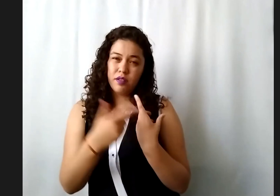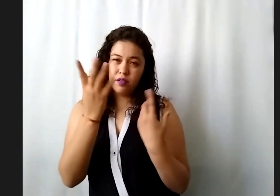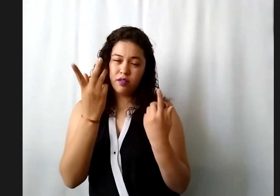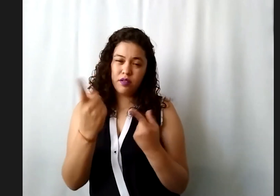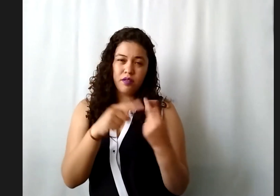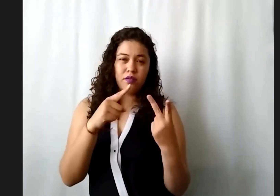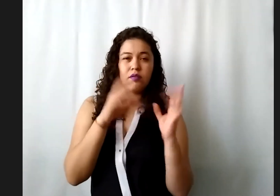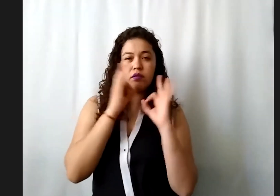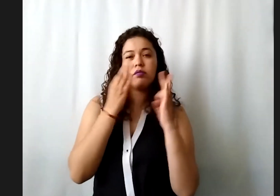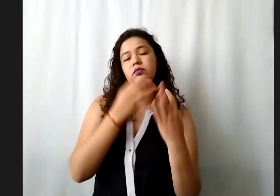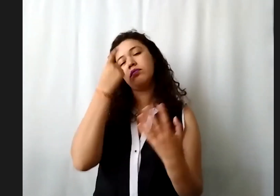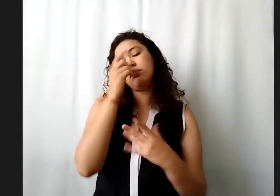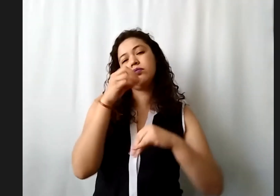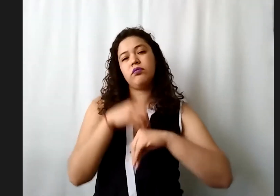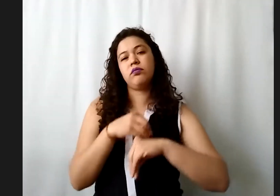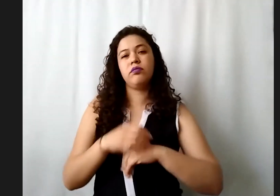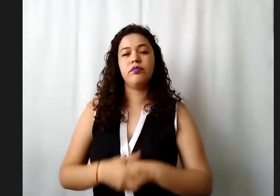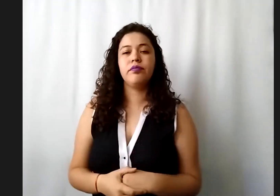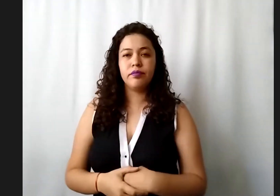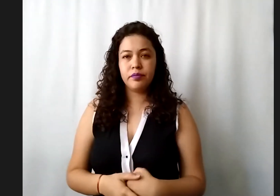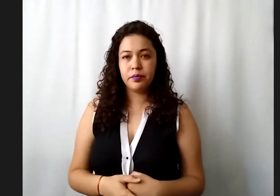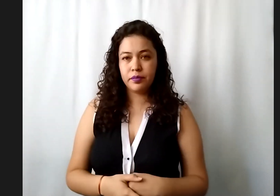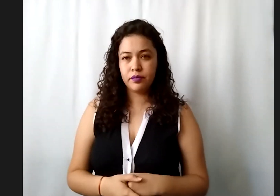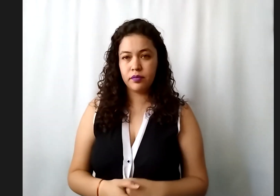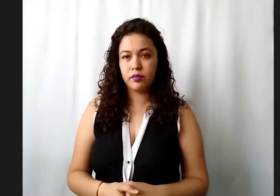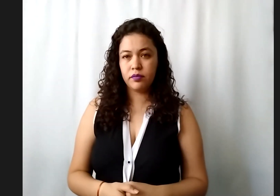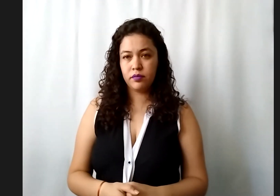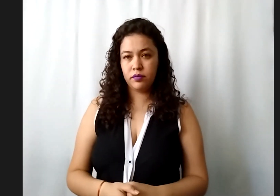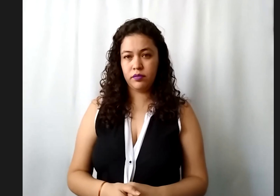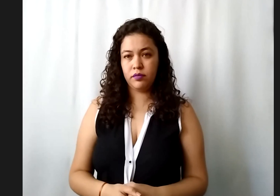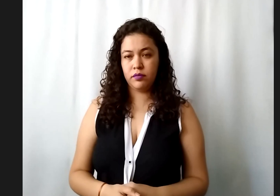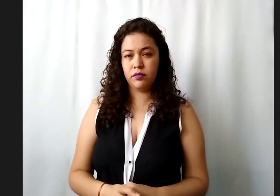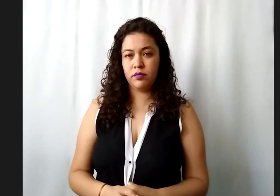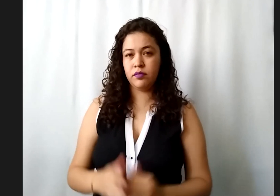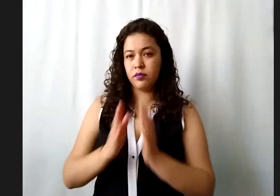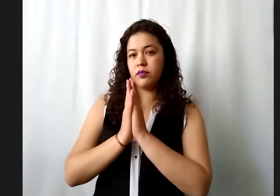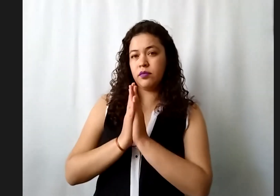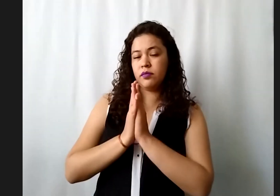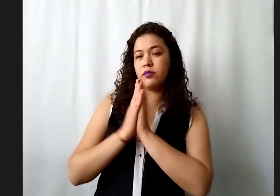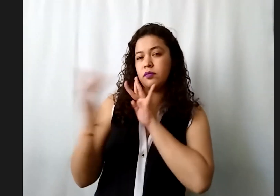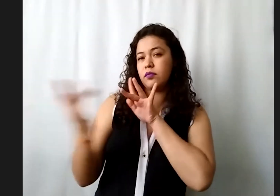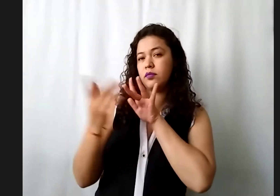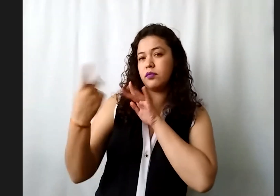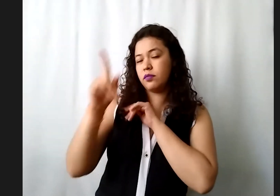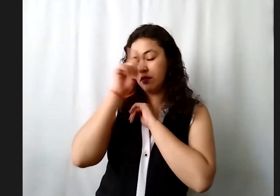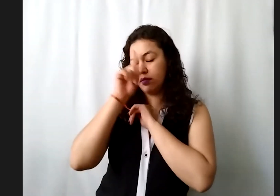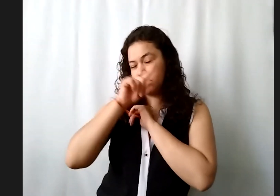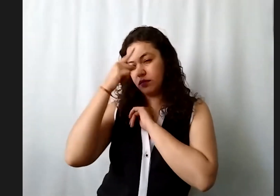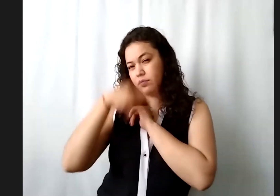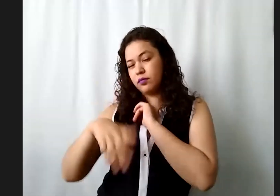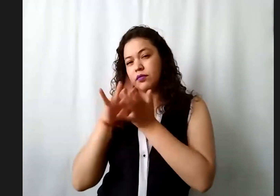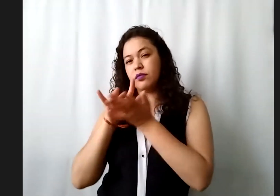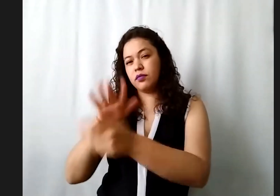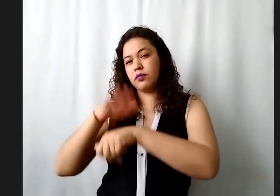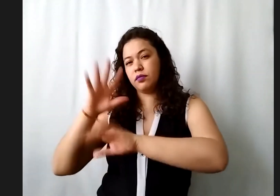modalidades que están implementando perfecto entonces Marisol te pedimos por favor que te pongas en contacto para que te puedan ayudar